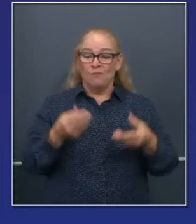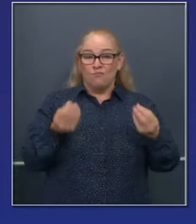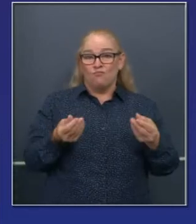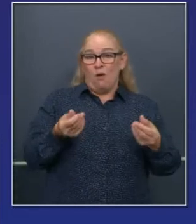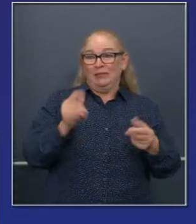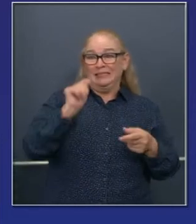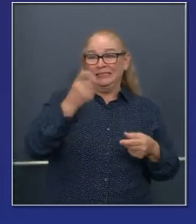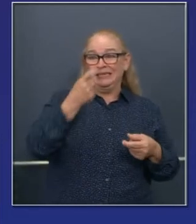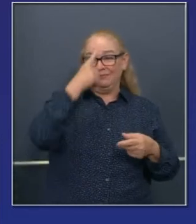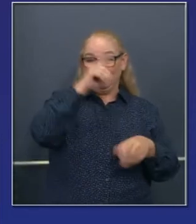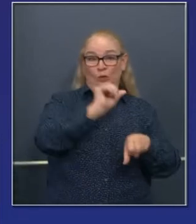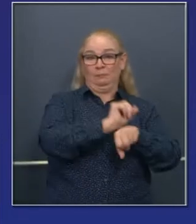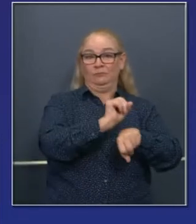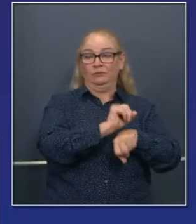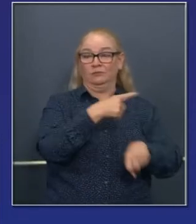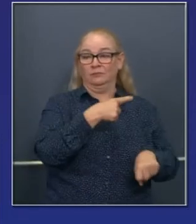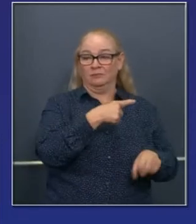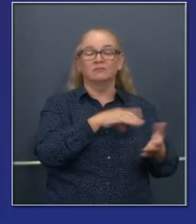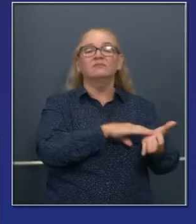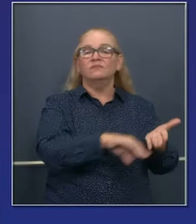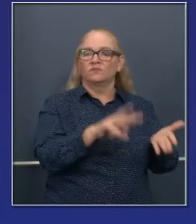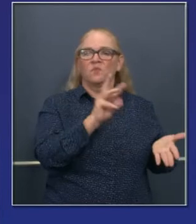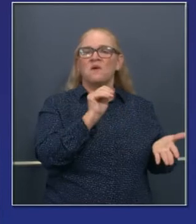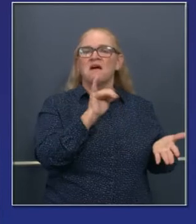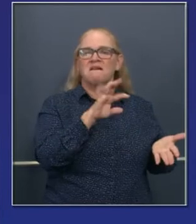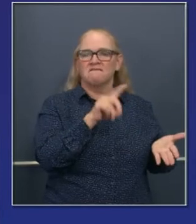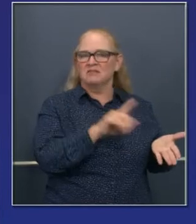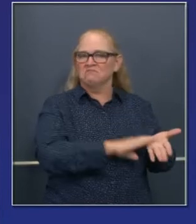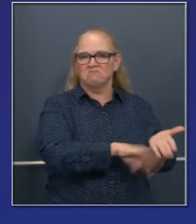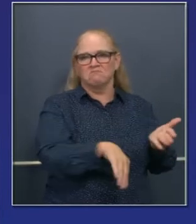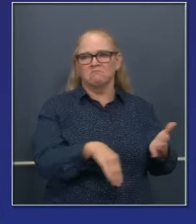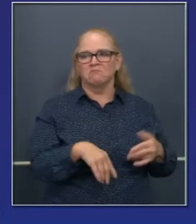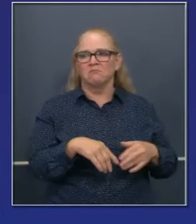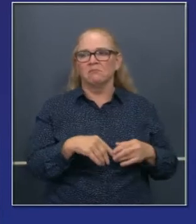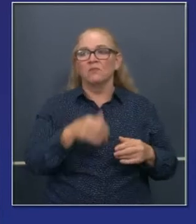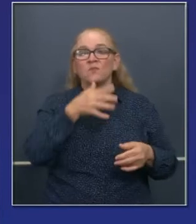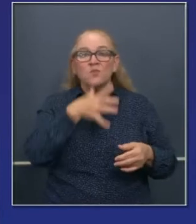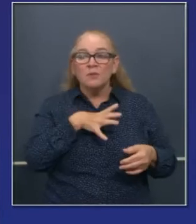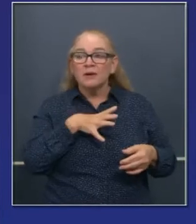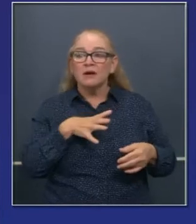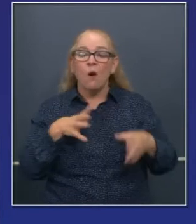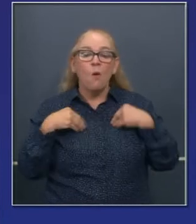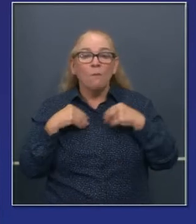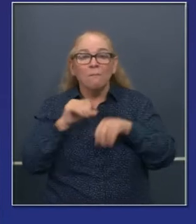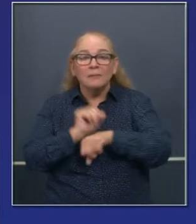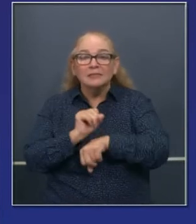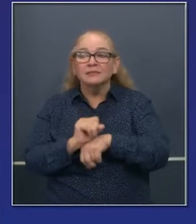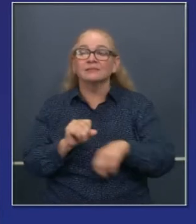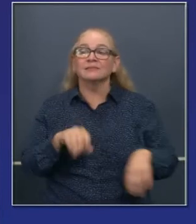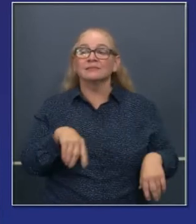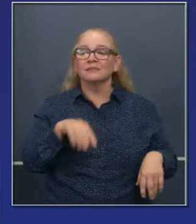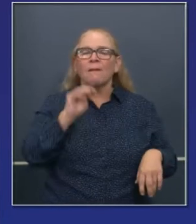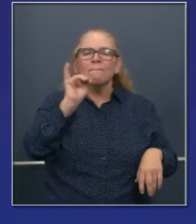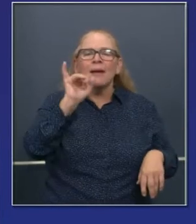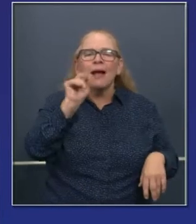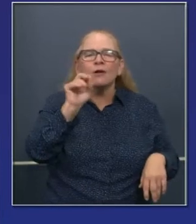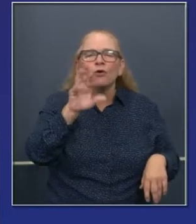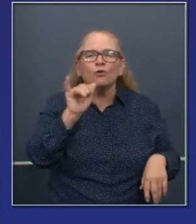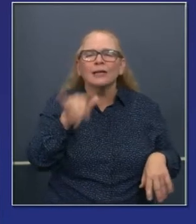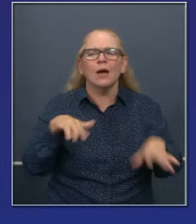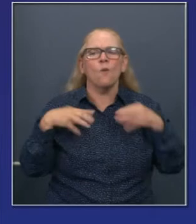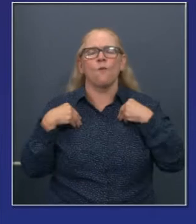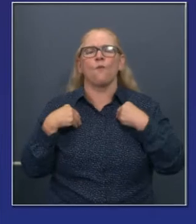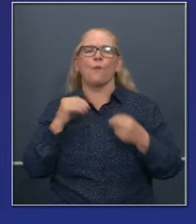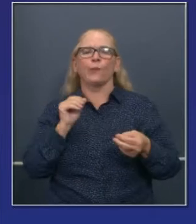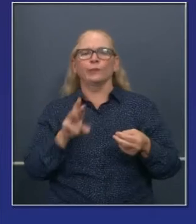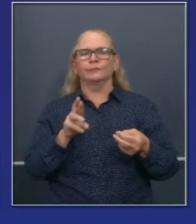fiscales para pequeños negocios y también préstamos para minorías y para mujeres en negocios,